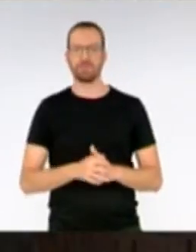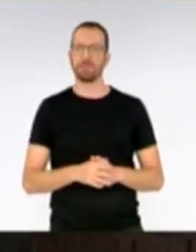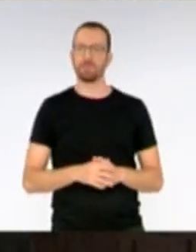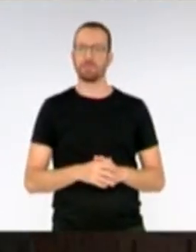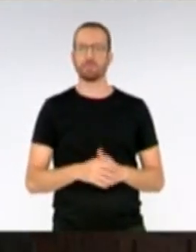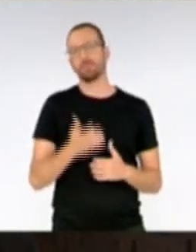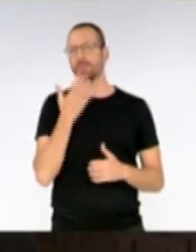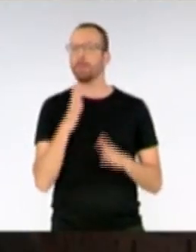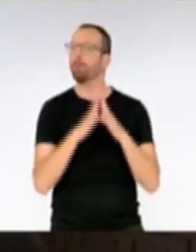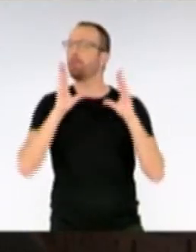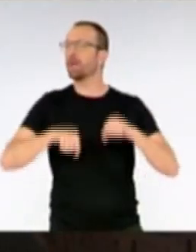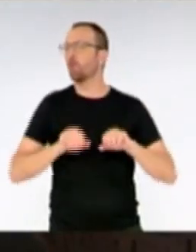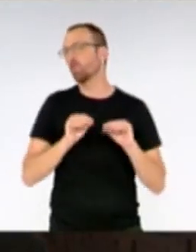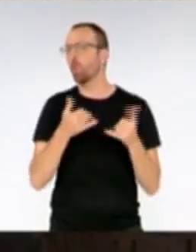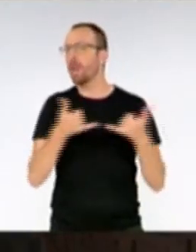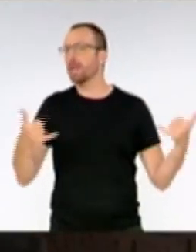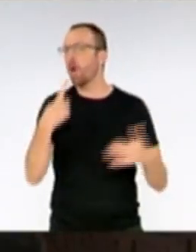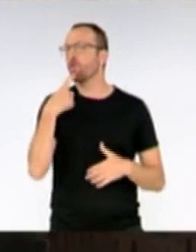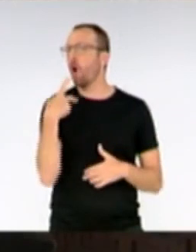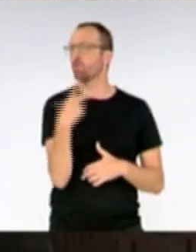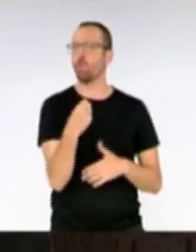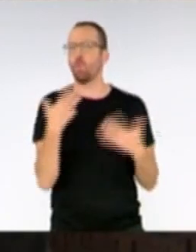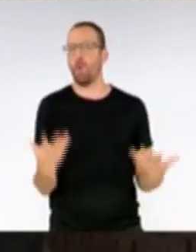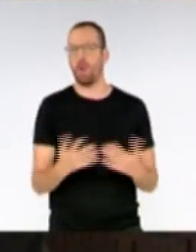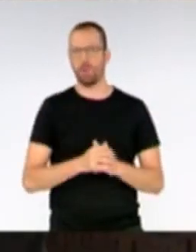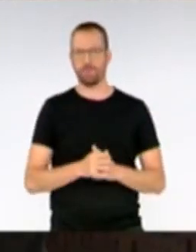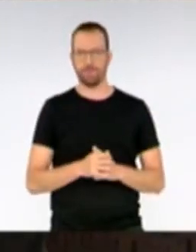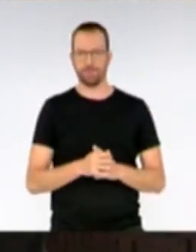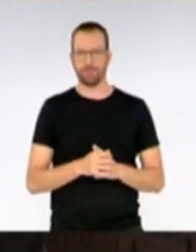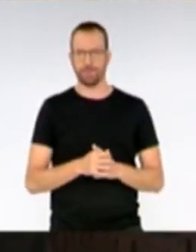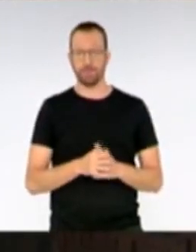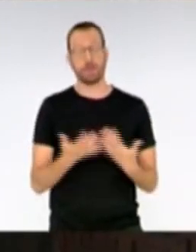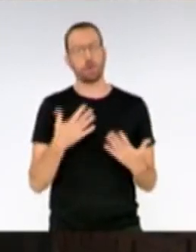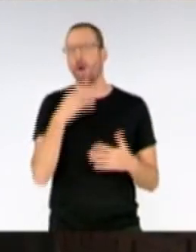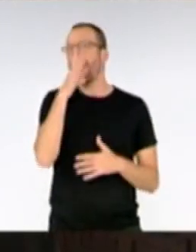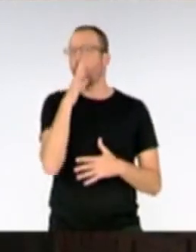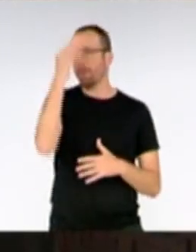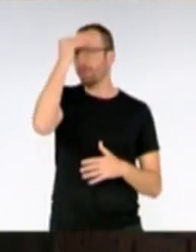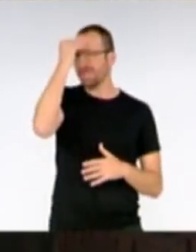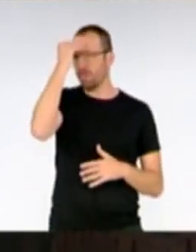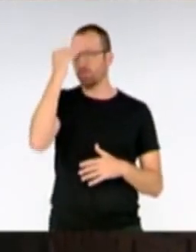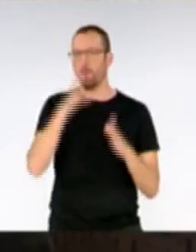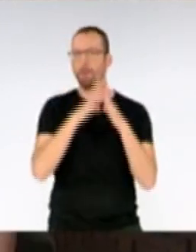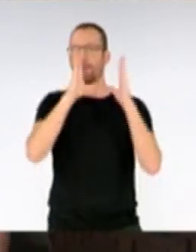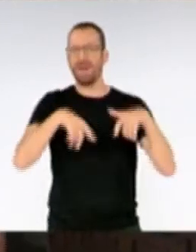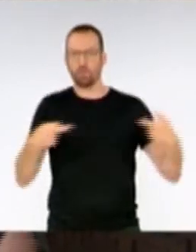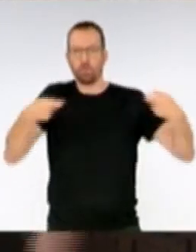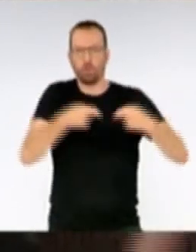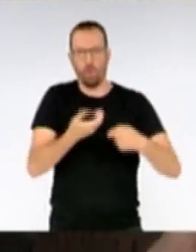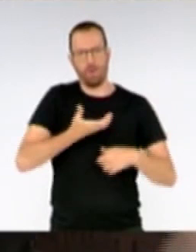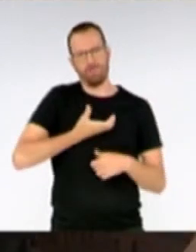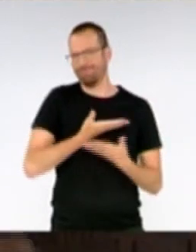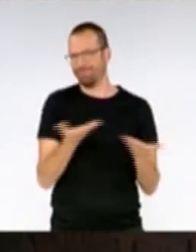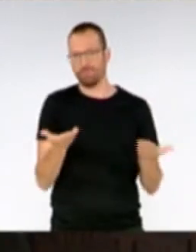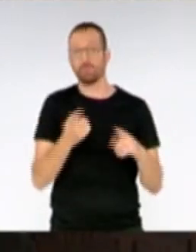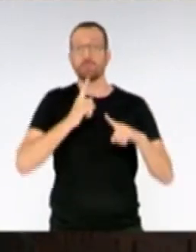¿Ante posibles pactos tiene alguna línea roja? Bueno, realmente nosotros no estamos pensando ahora mismo en ningún tipo de pacto. Realmente creo que Santa Cruz